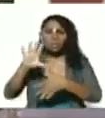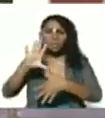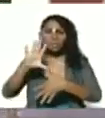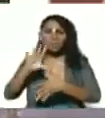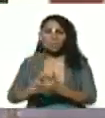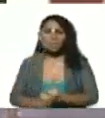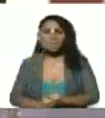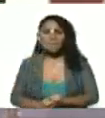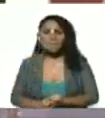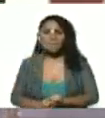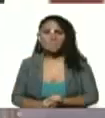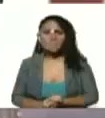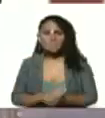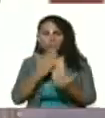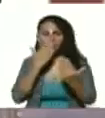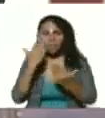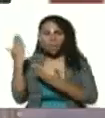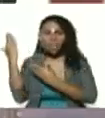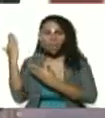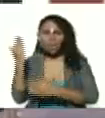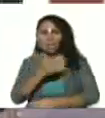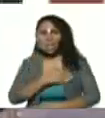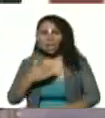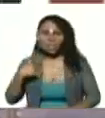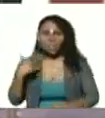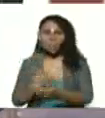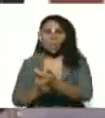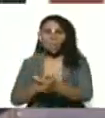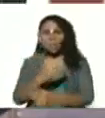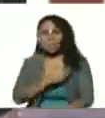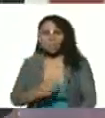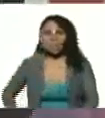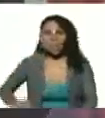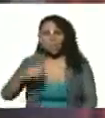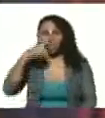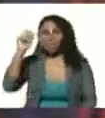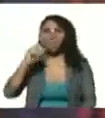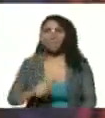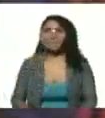adelante querido hermano presidente Nicolás Maduro